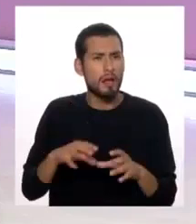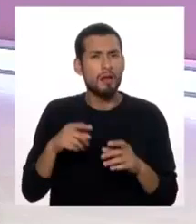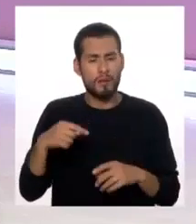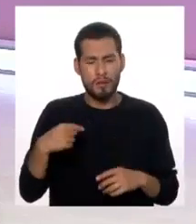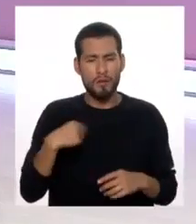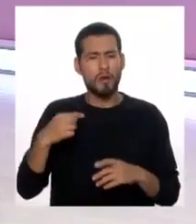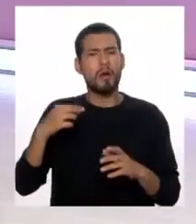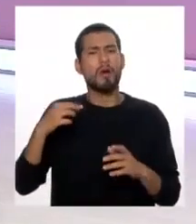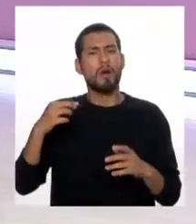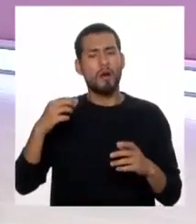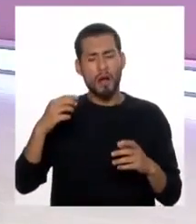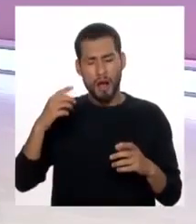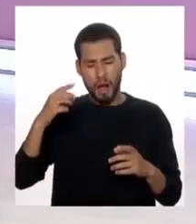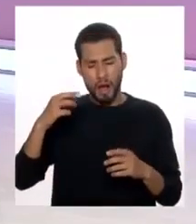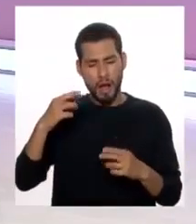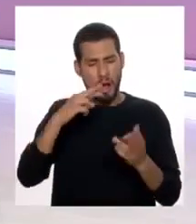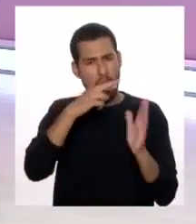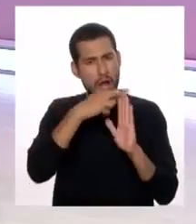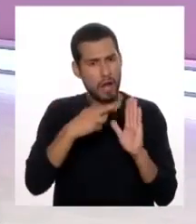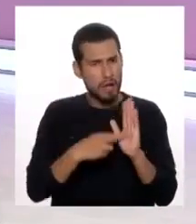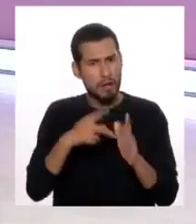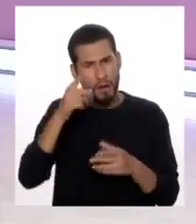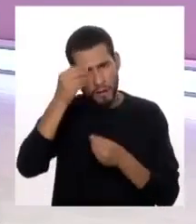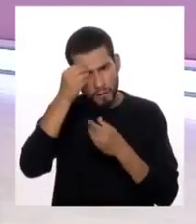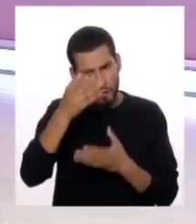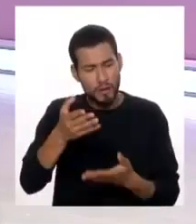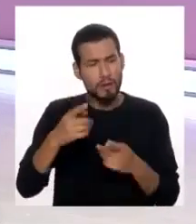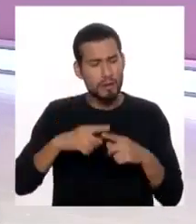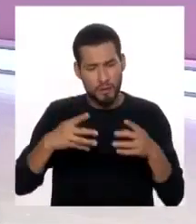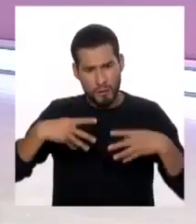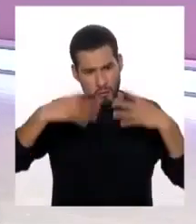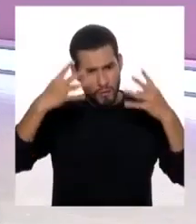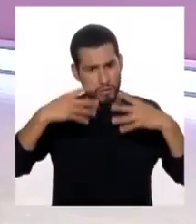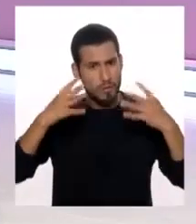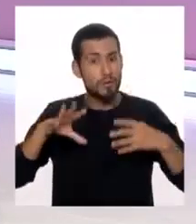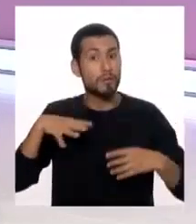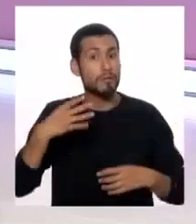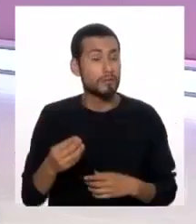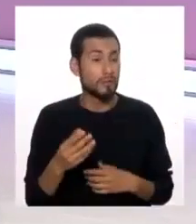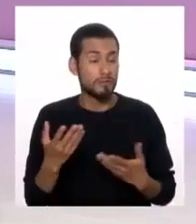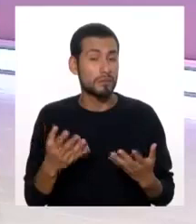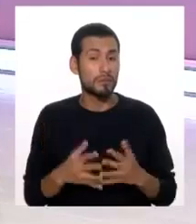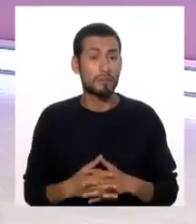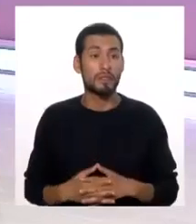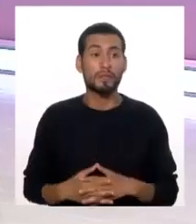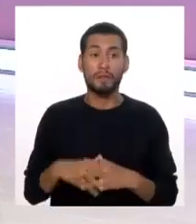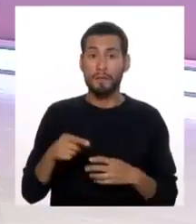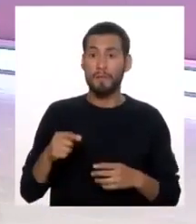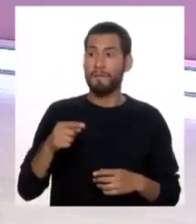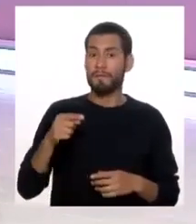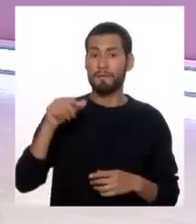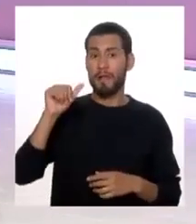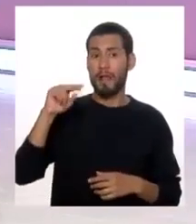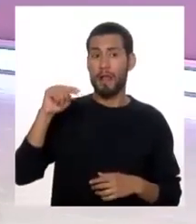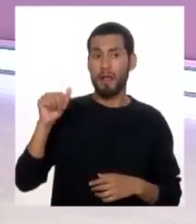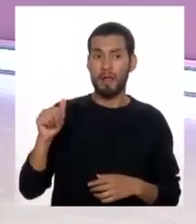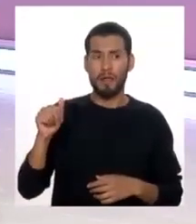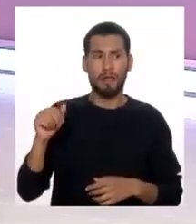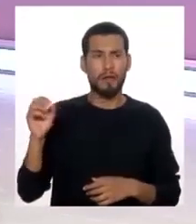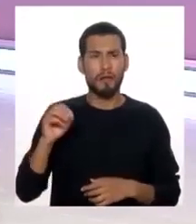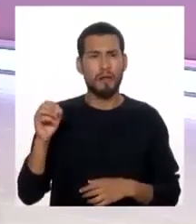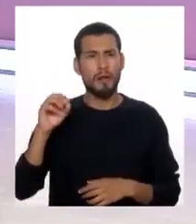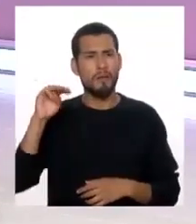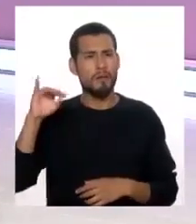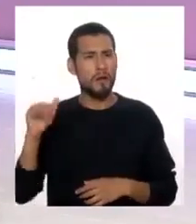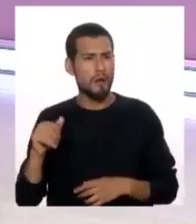política acerca de la información que viene a través de las redes sociales porque esa princesa Ana se llama princesa